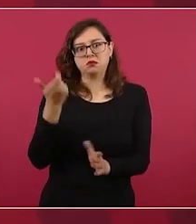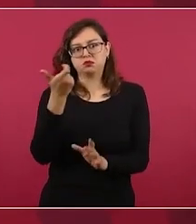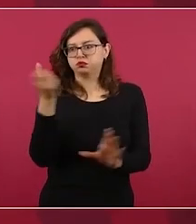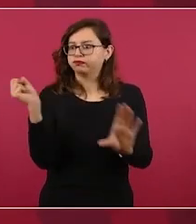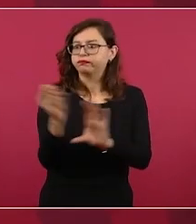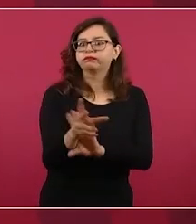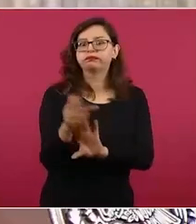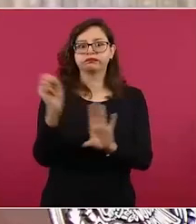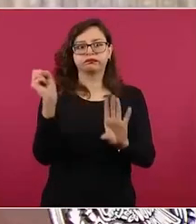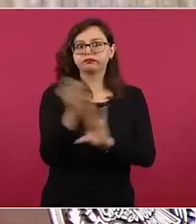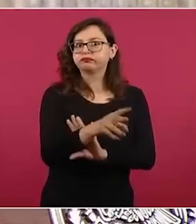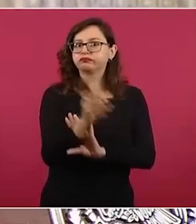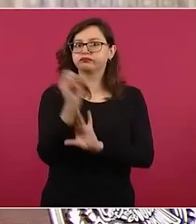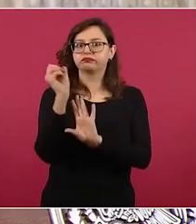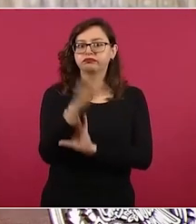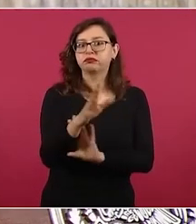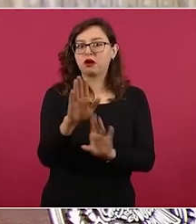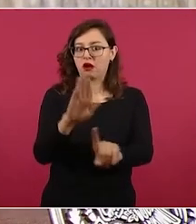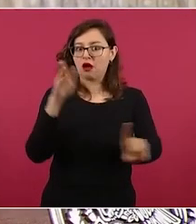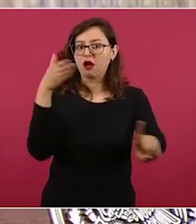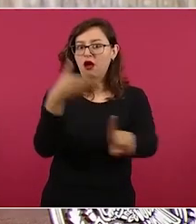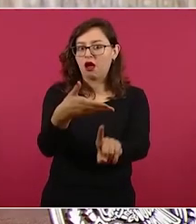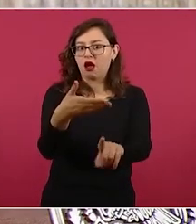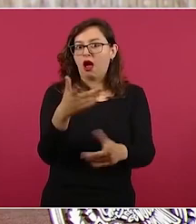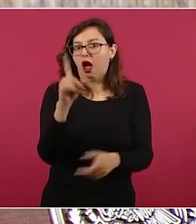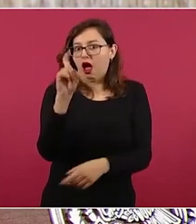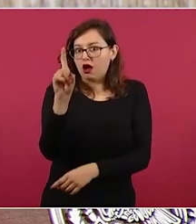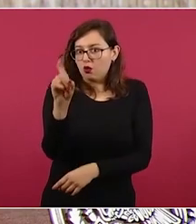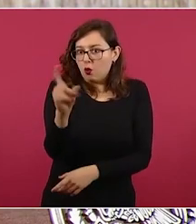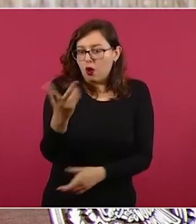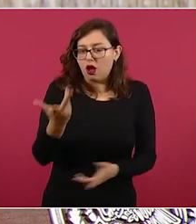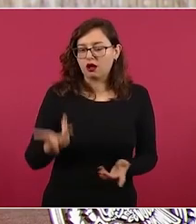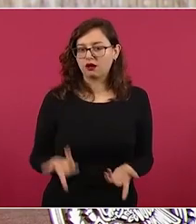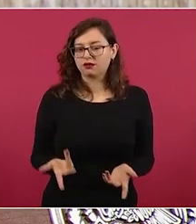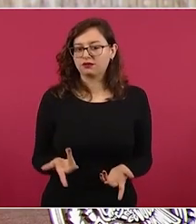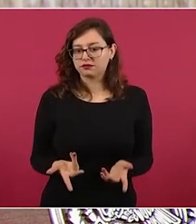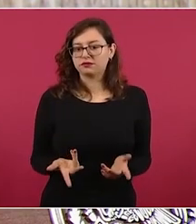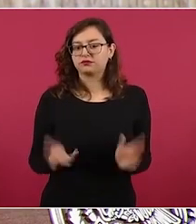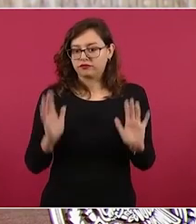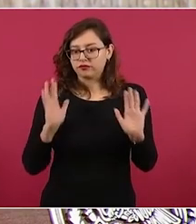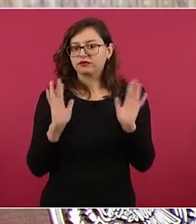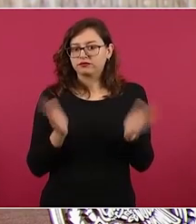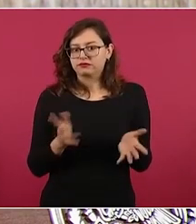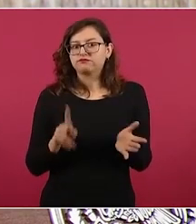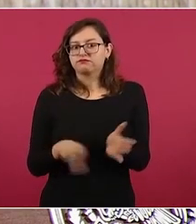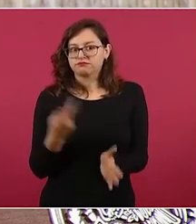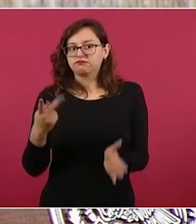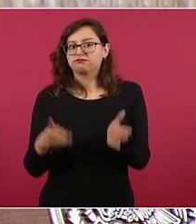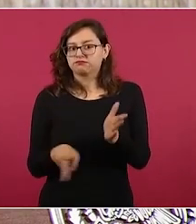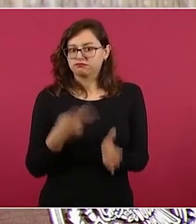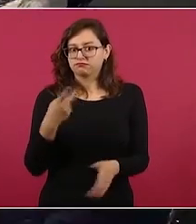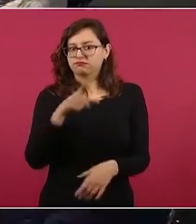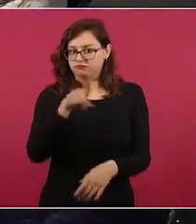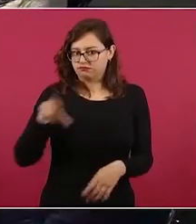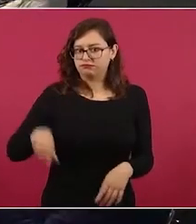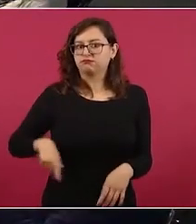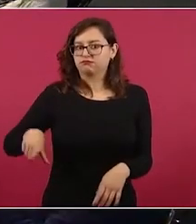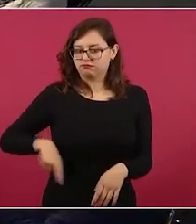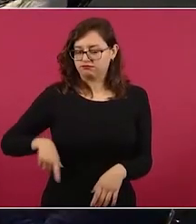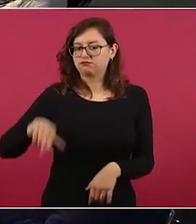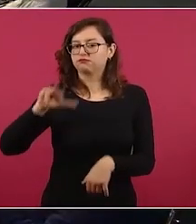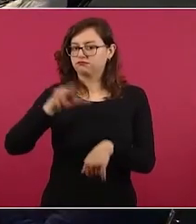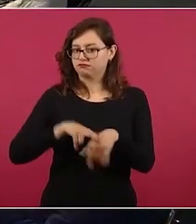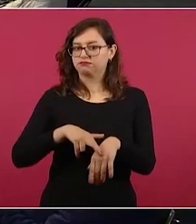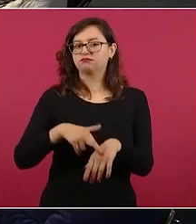recursos al gobierno estatal en Nuevo León. Y